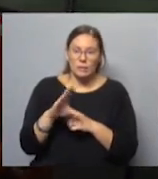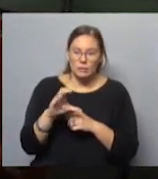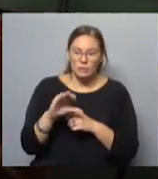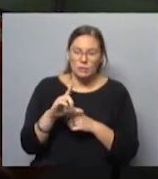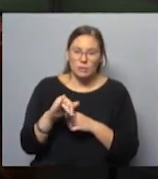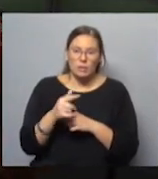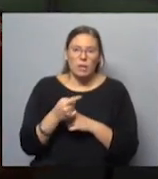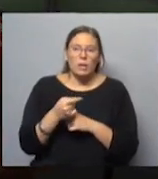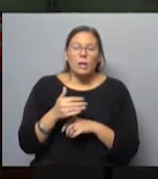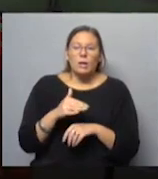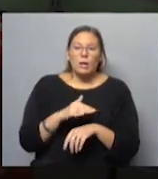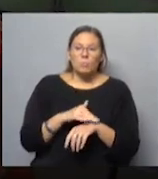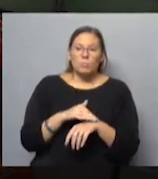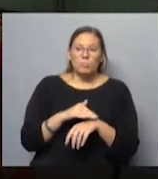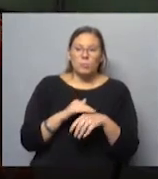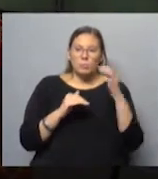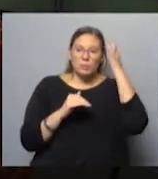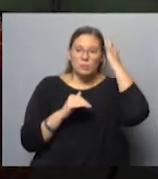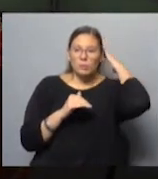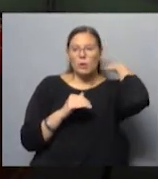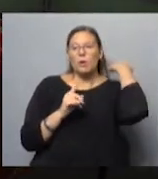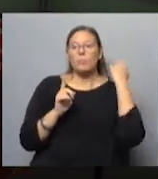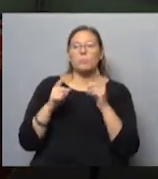en un momento, como lo dice en el tráiler,